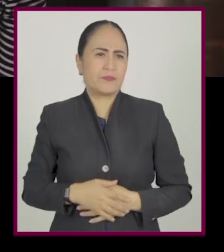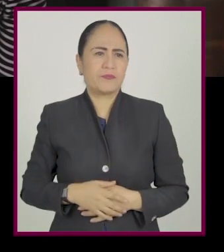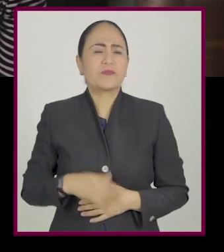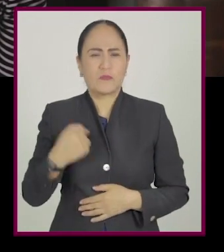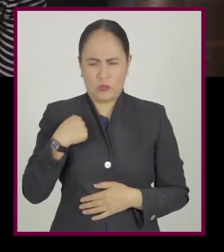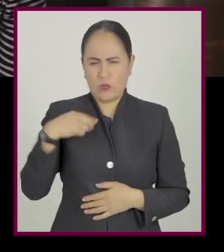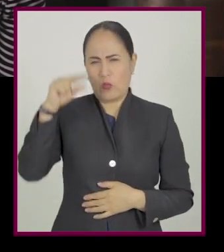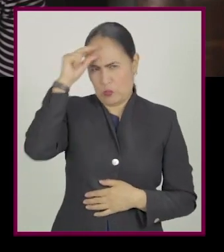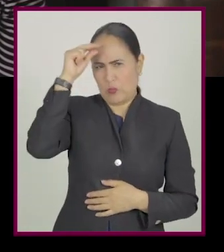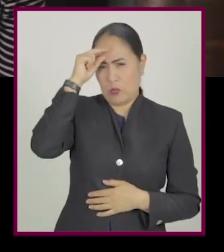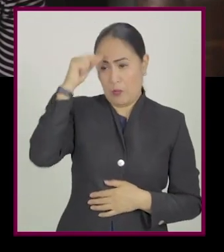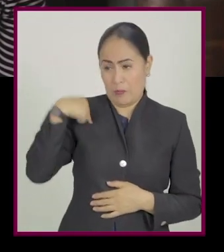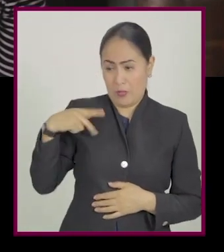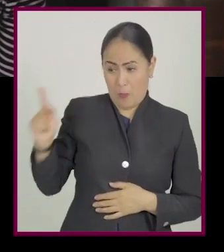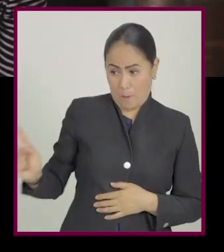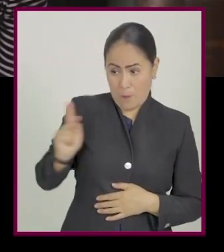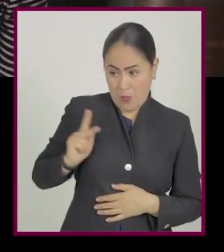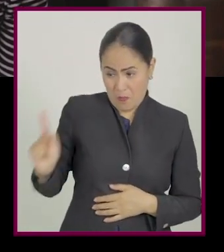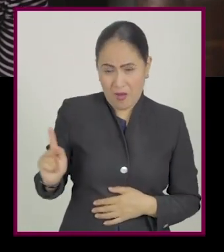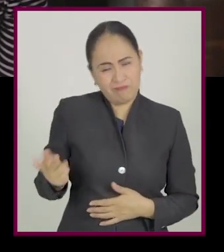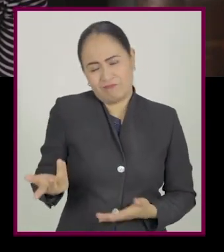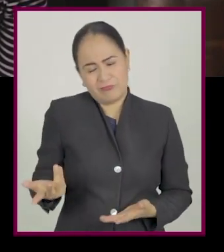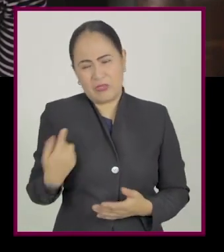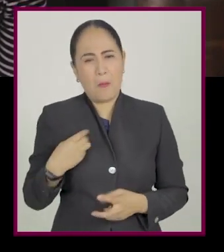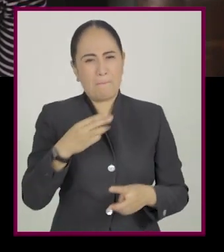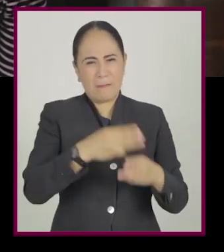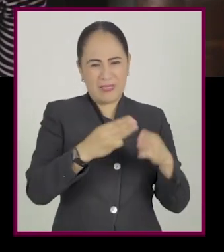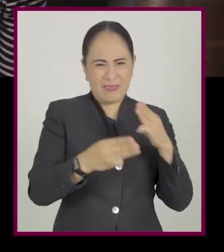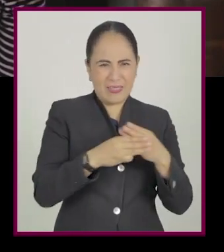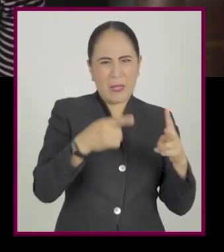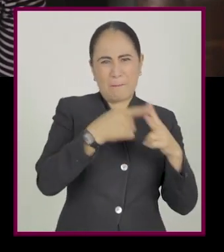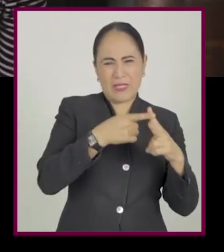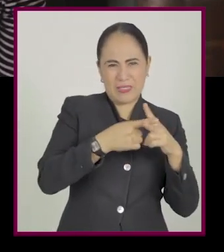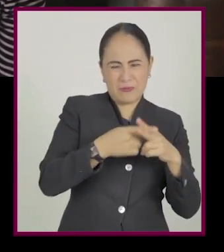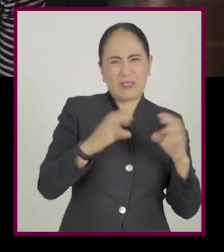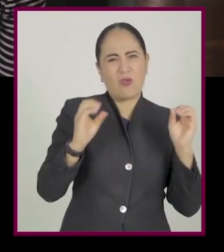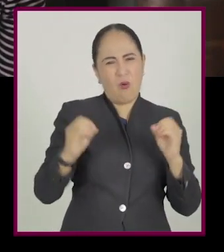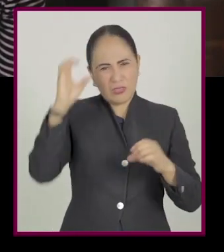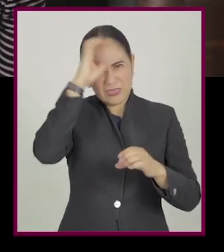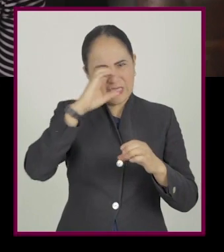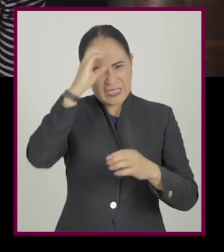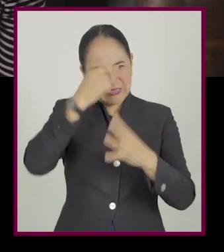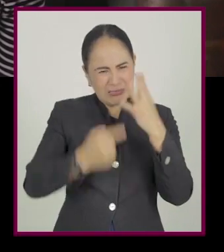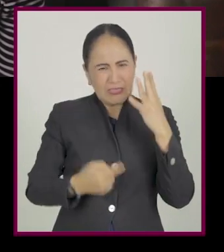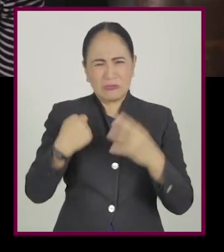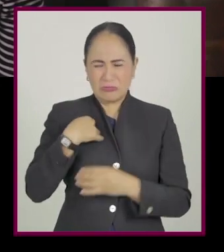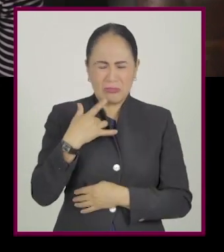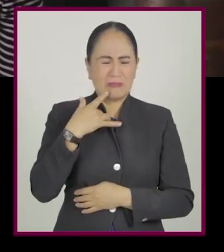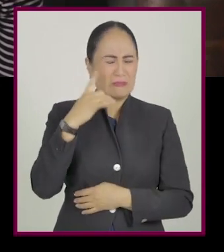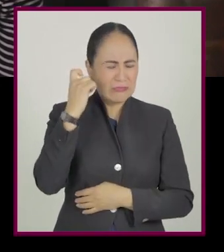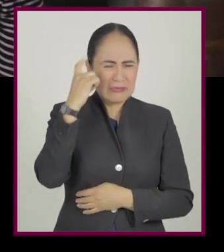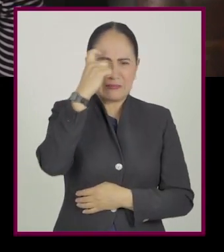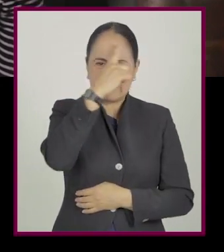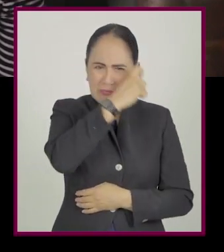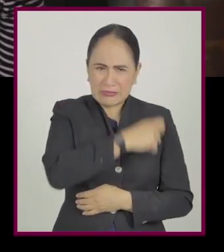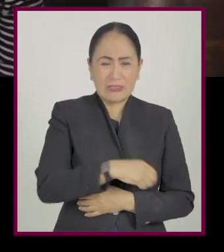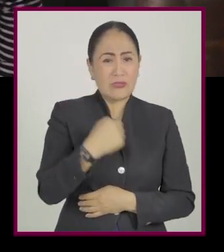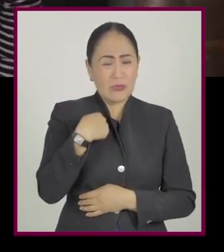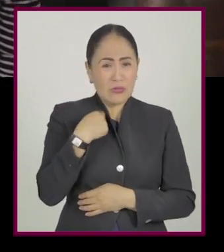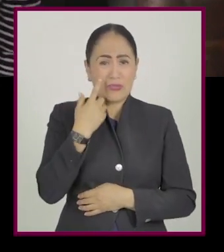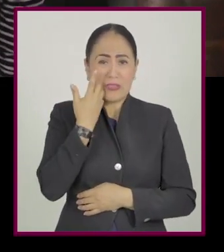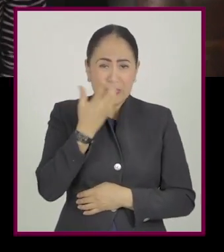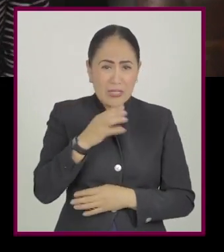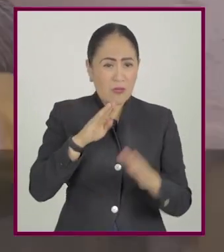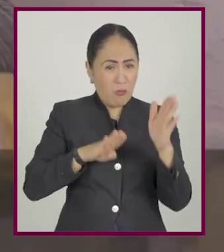Pues, bueno, sí soy inteligente, pero no como tú. Las materias que involucran a las matemáticas y a las ciencias duras me